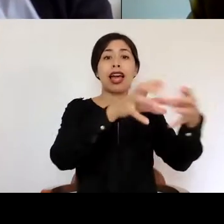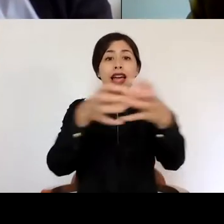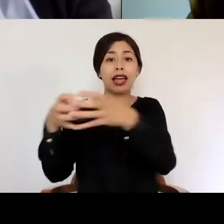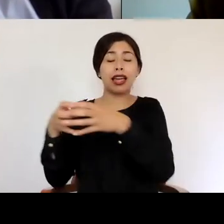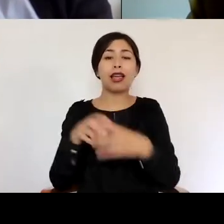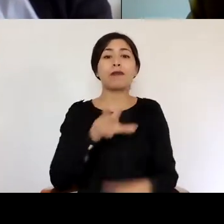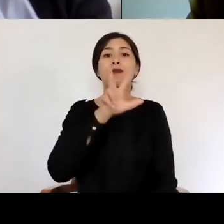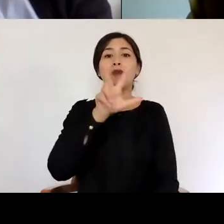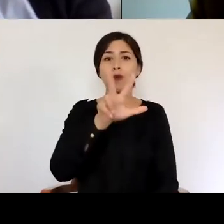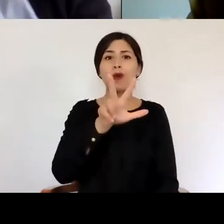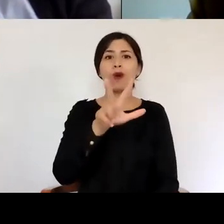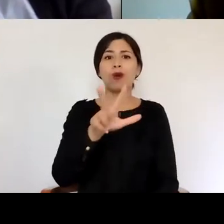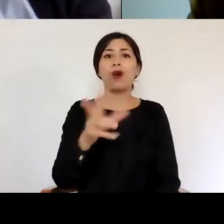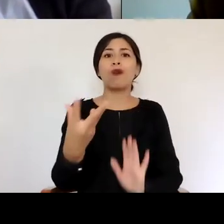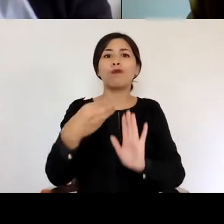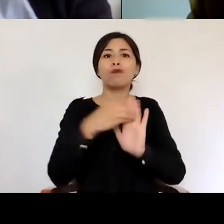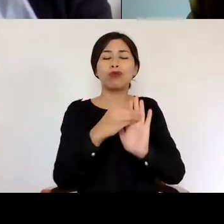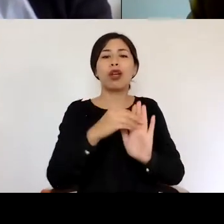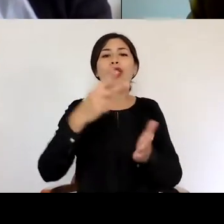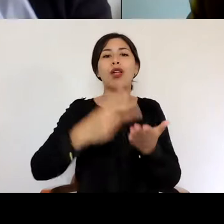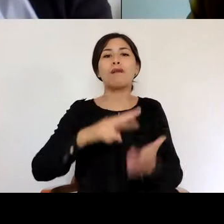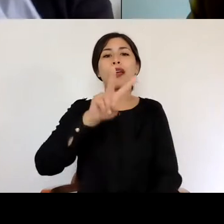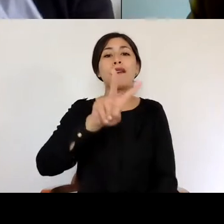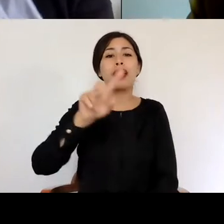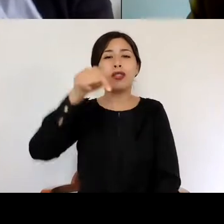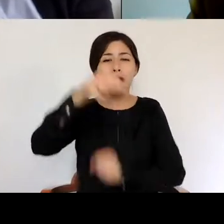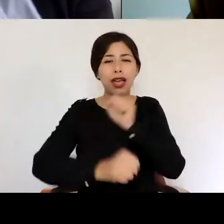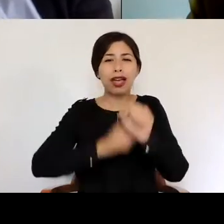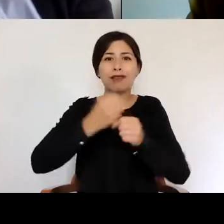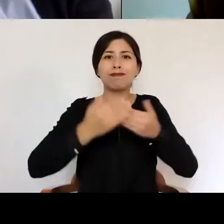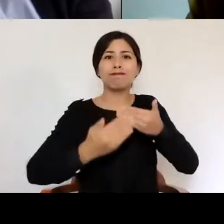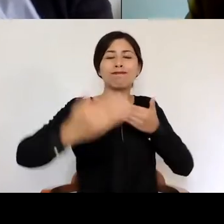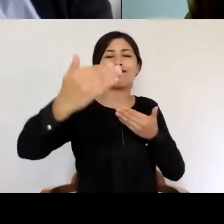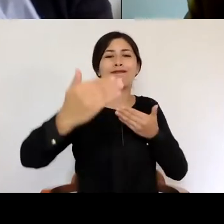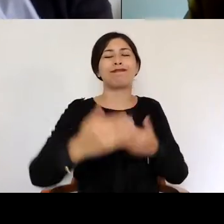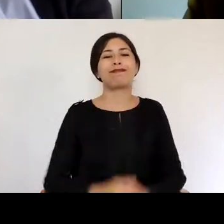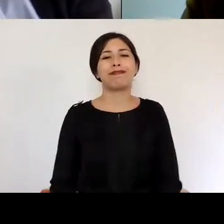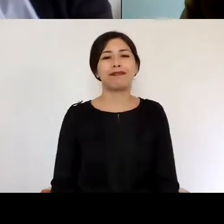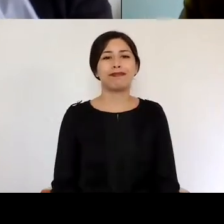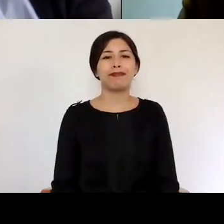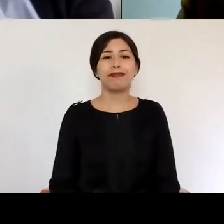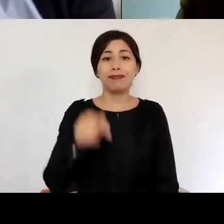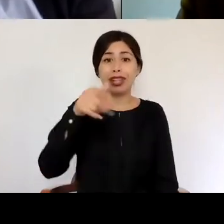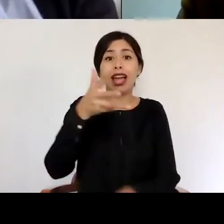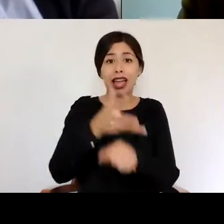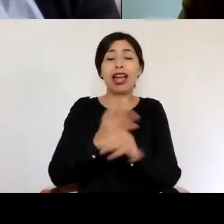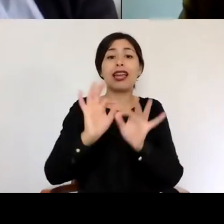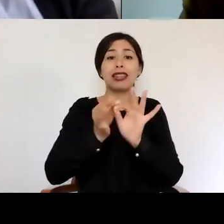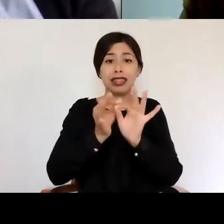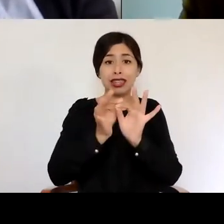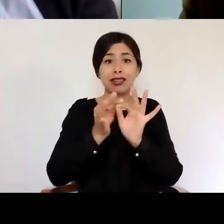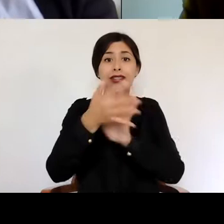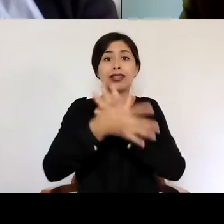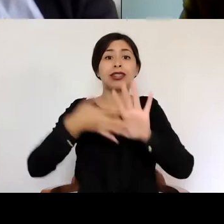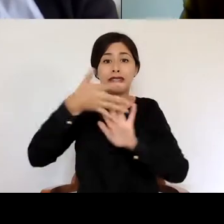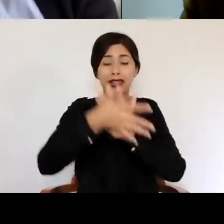versión 2021 de este concurso. Les quiero comentar que esta ceremonia cuenta con un intérprete en lengua